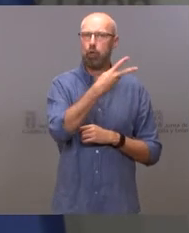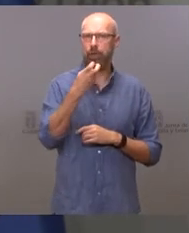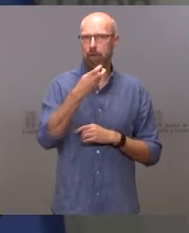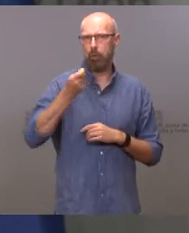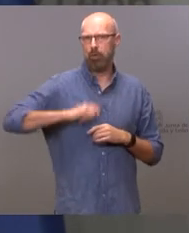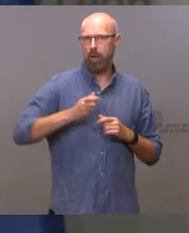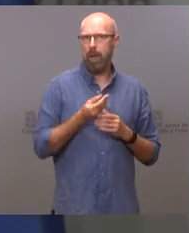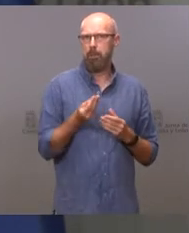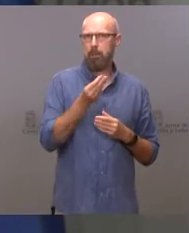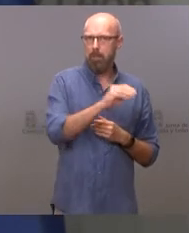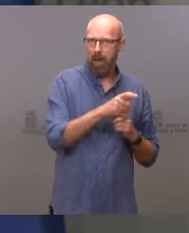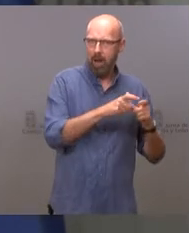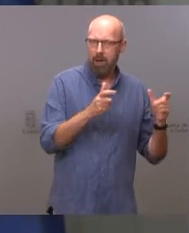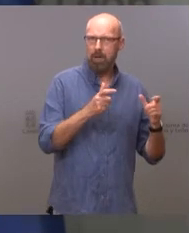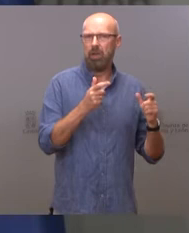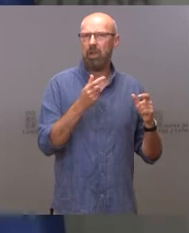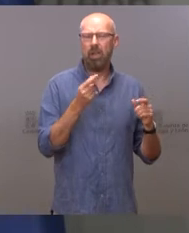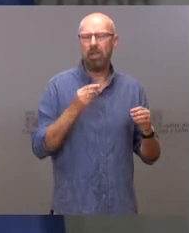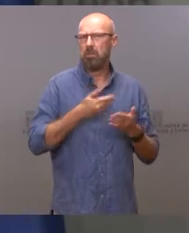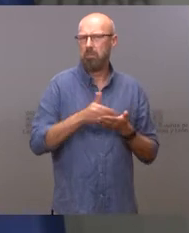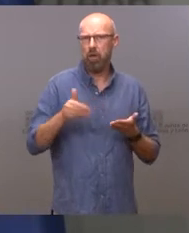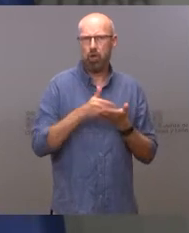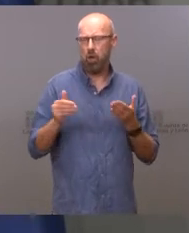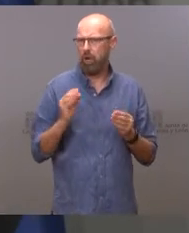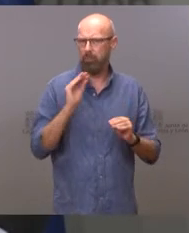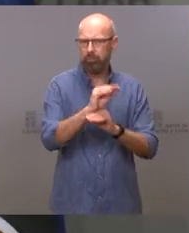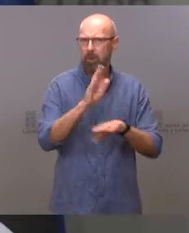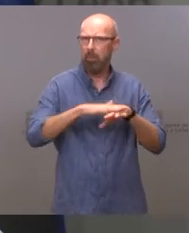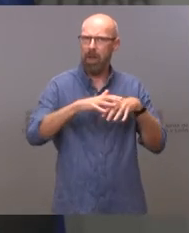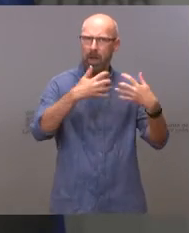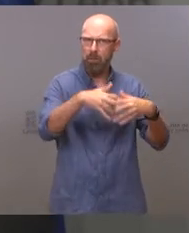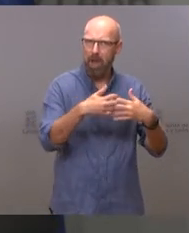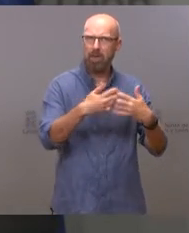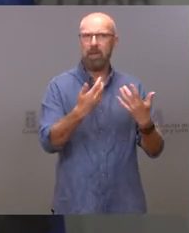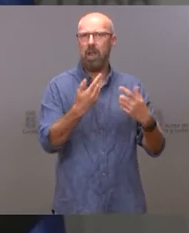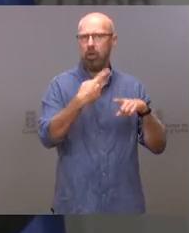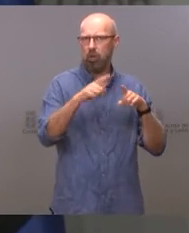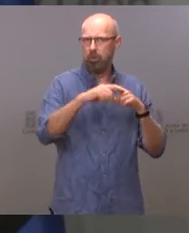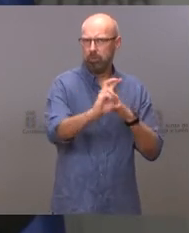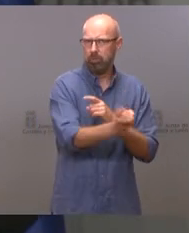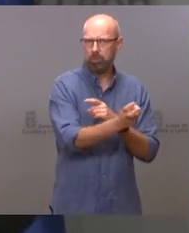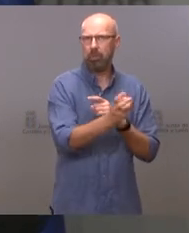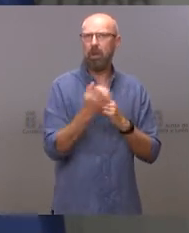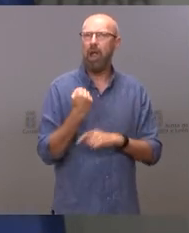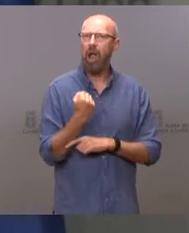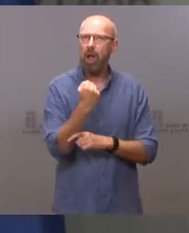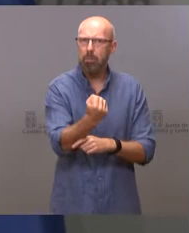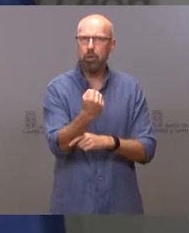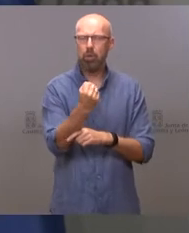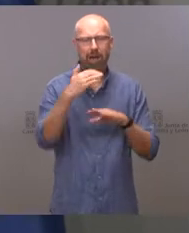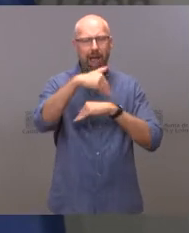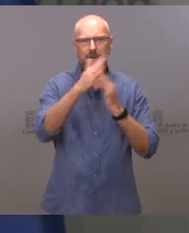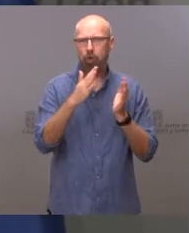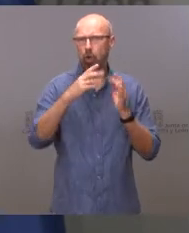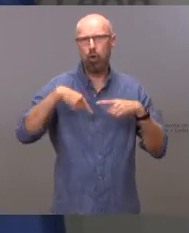una inversión millonaria en equipos de soporte vital, en reforzar nuestra atención continuada,